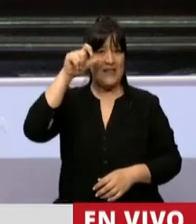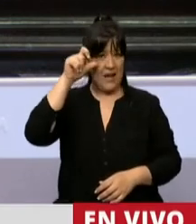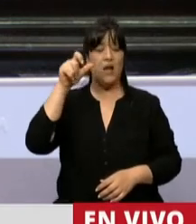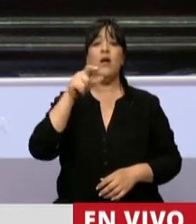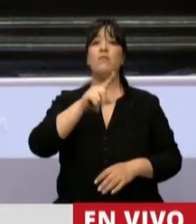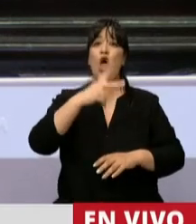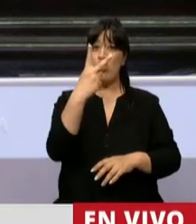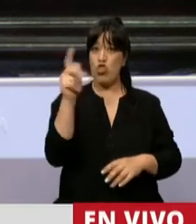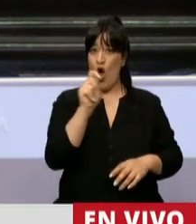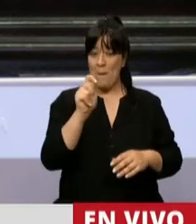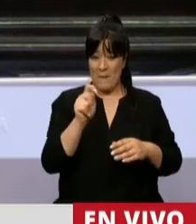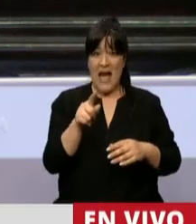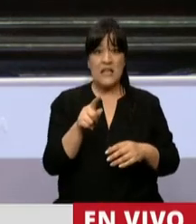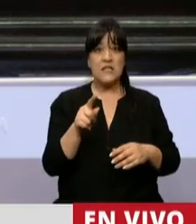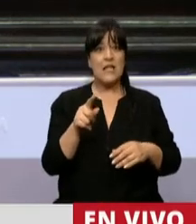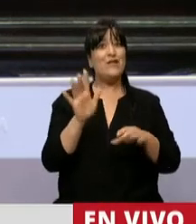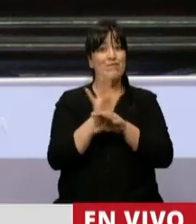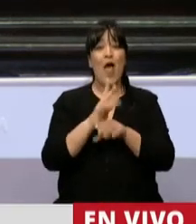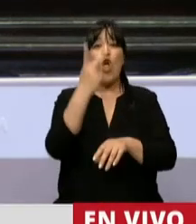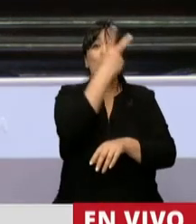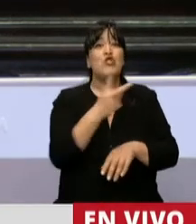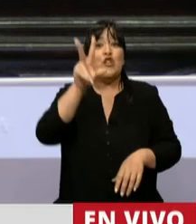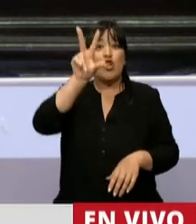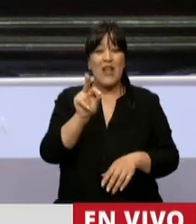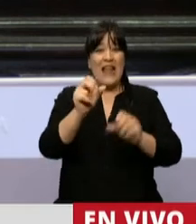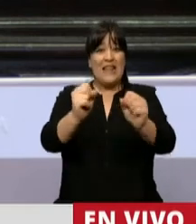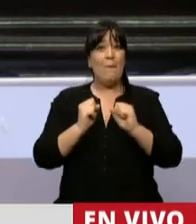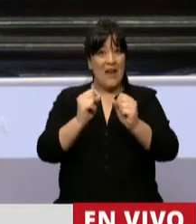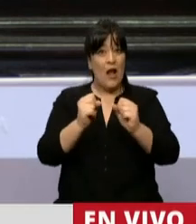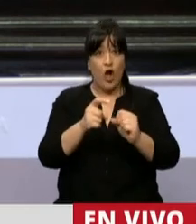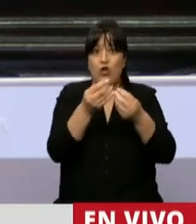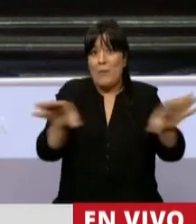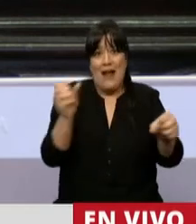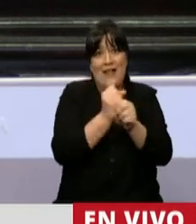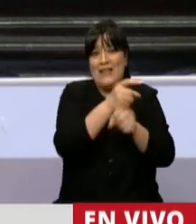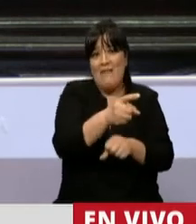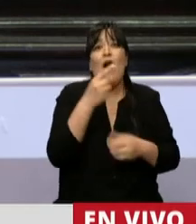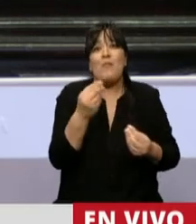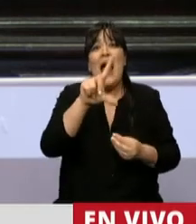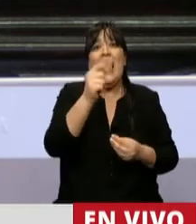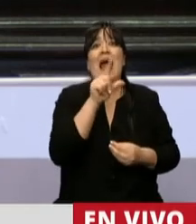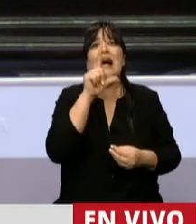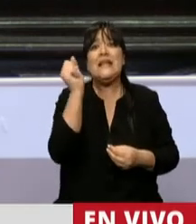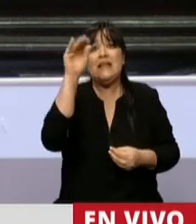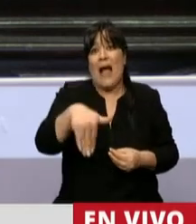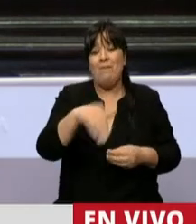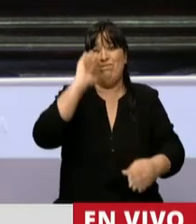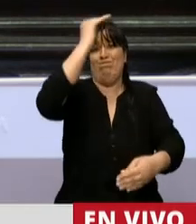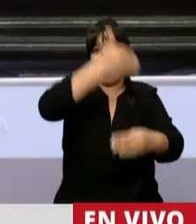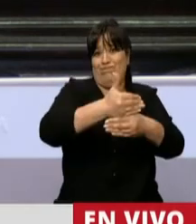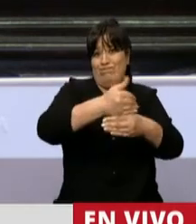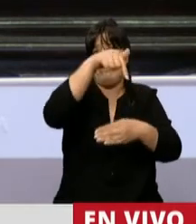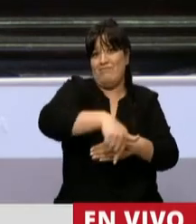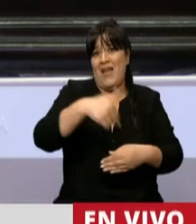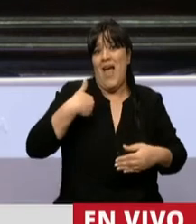meses, se convirtió en uno de los 230 pilotos que perdieron su trabajo cuando la TAM decidió cerrar sus